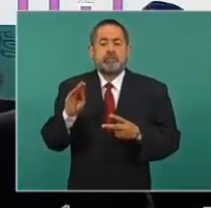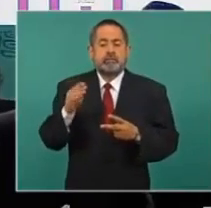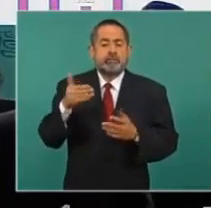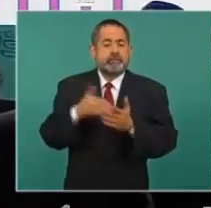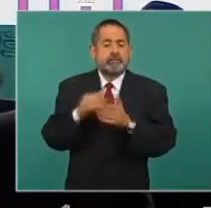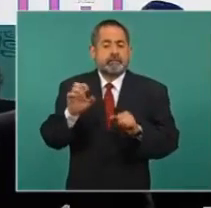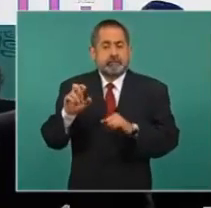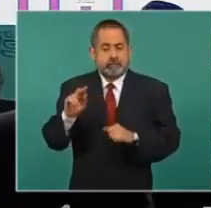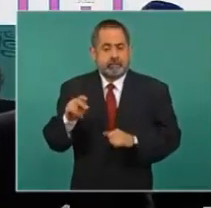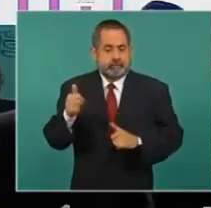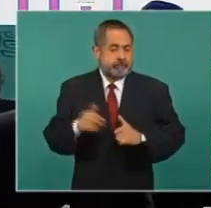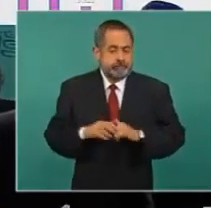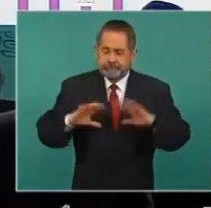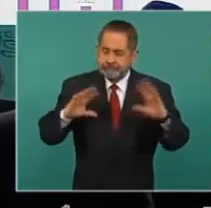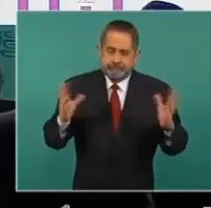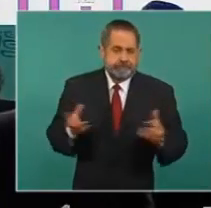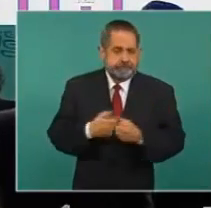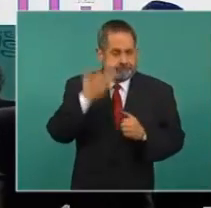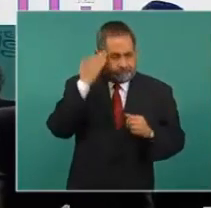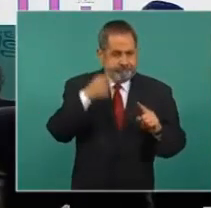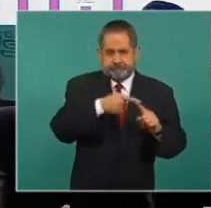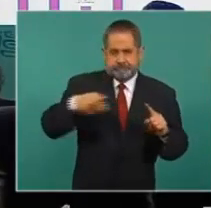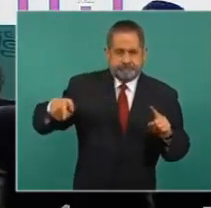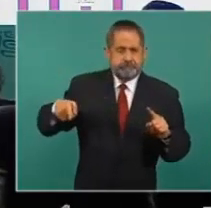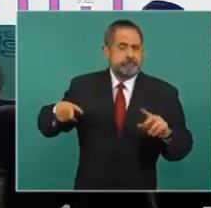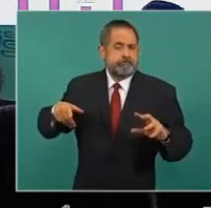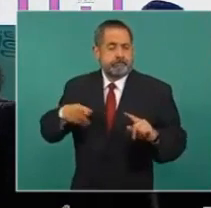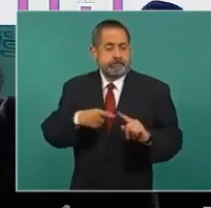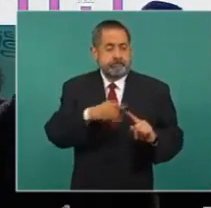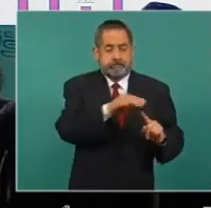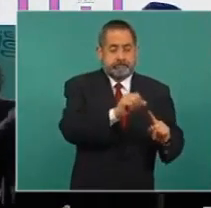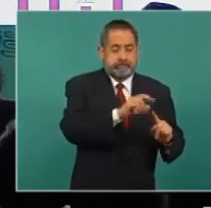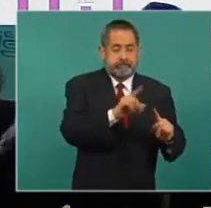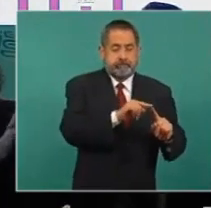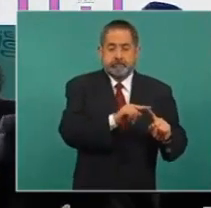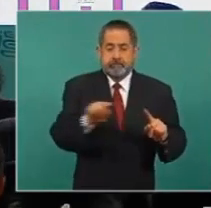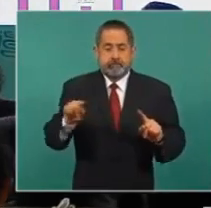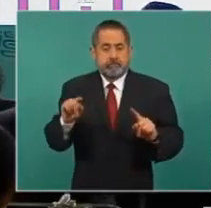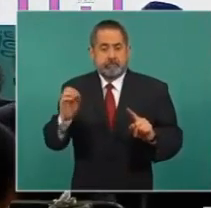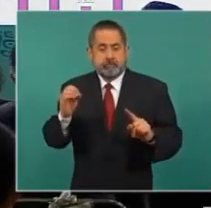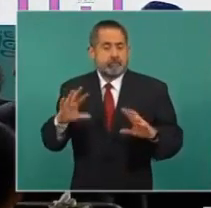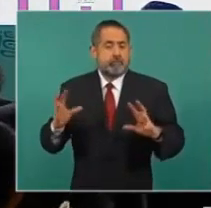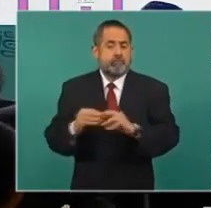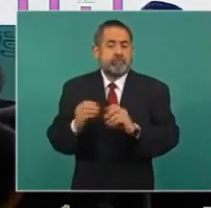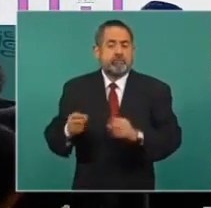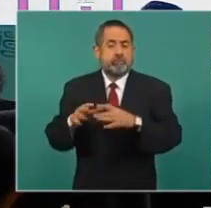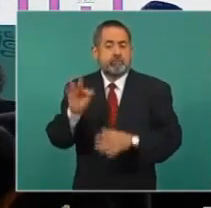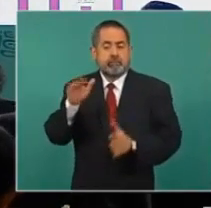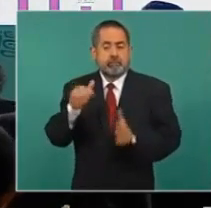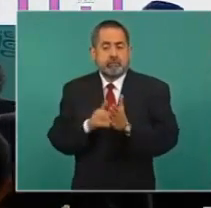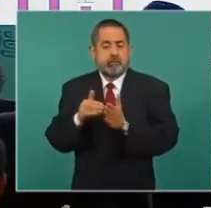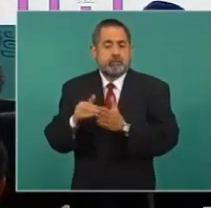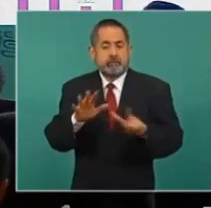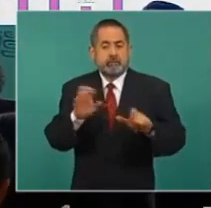686. Y el total en este periodo que mencioné, de marzo a octubre, se llevan 40 millones